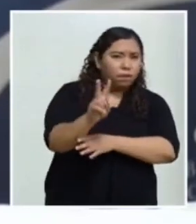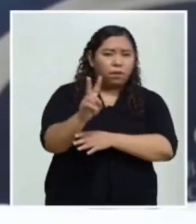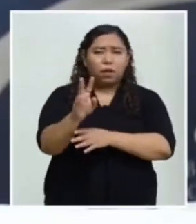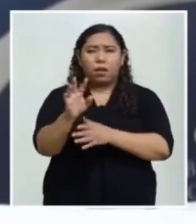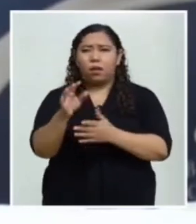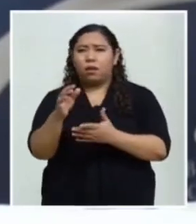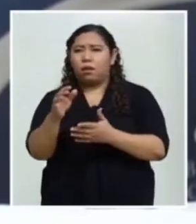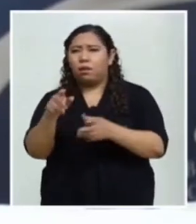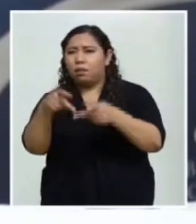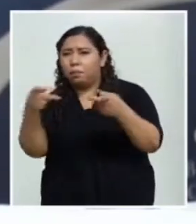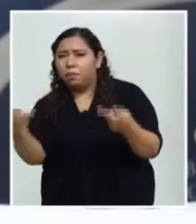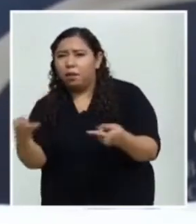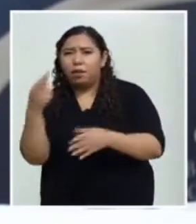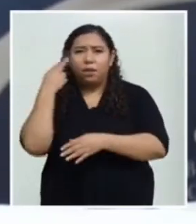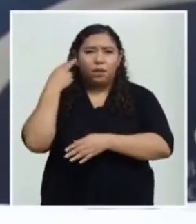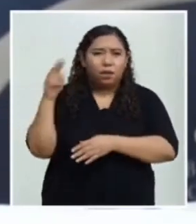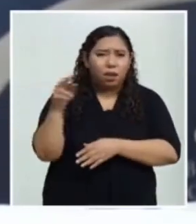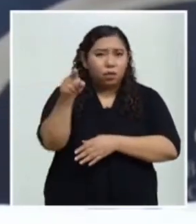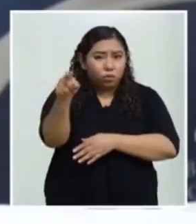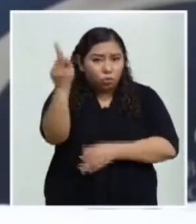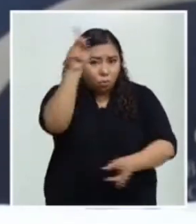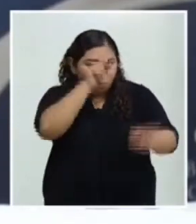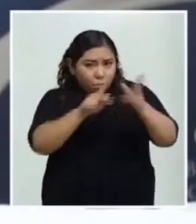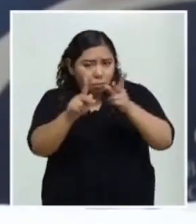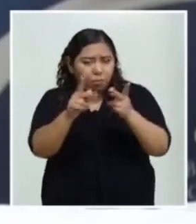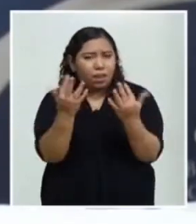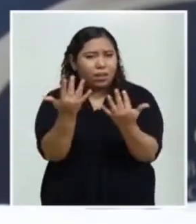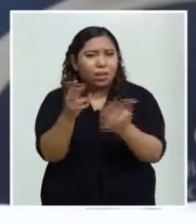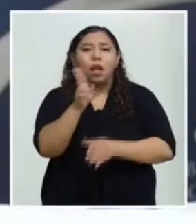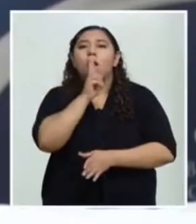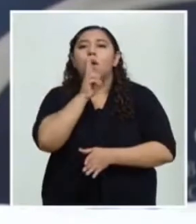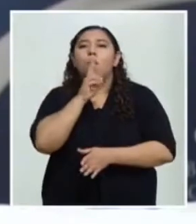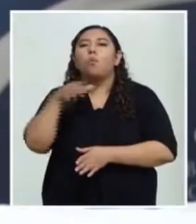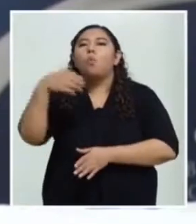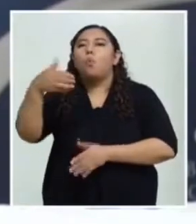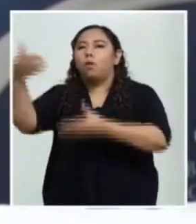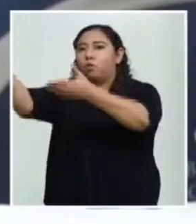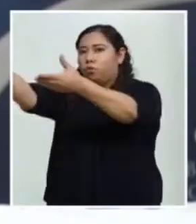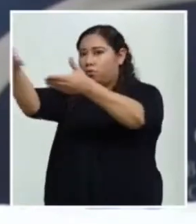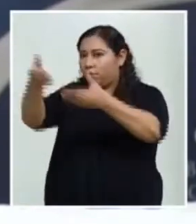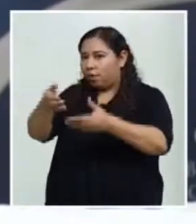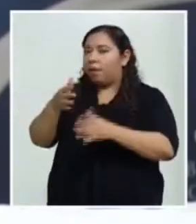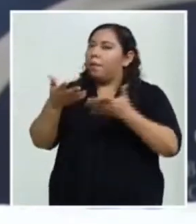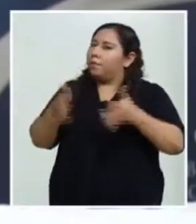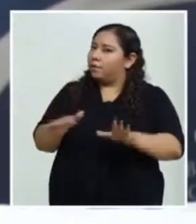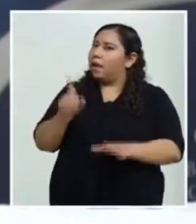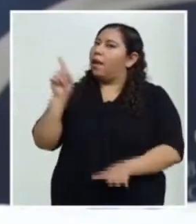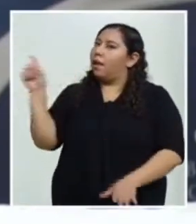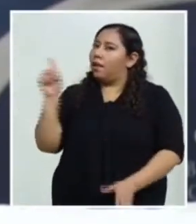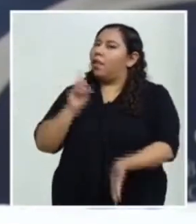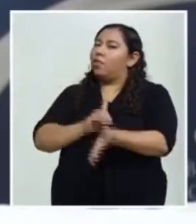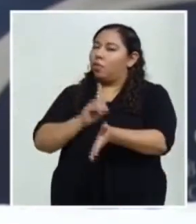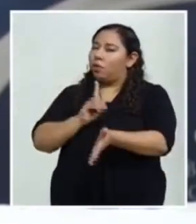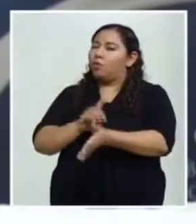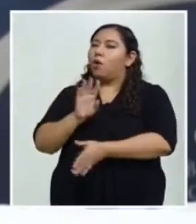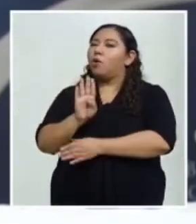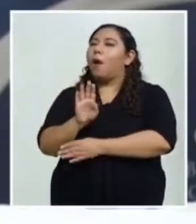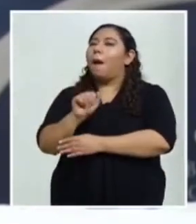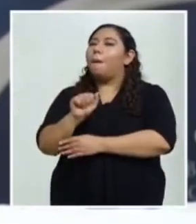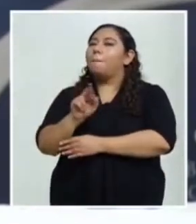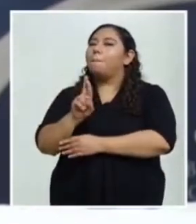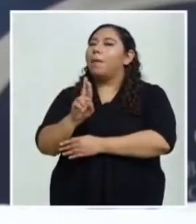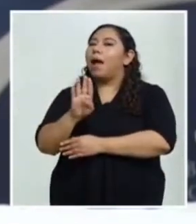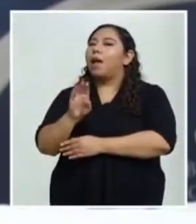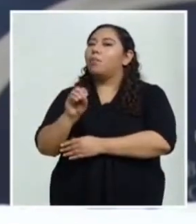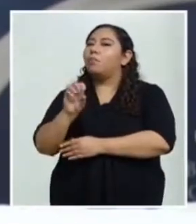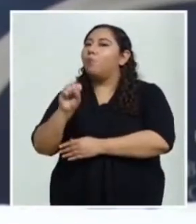la entrega a Honduras. Creo que ha quedado bastante bien explicado por el doctor Jarbas Barbosa. Hubo una pregunta sobre